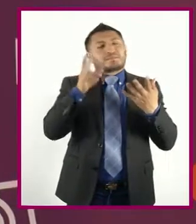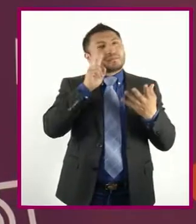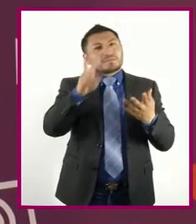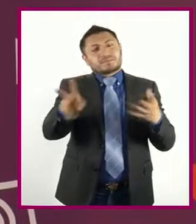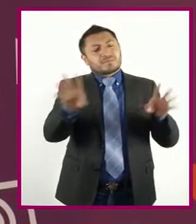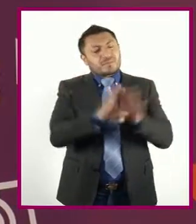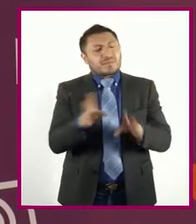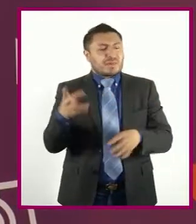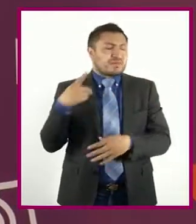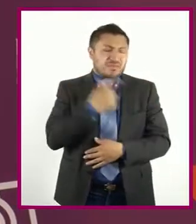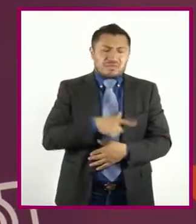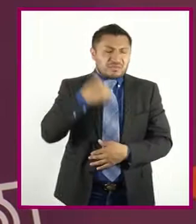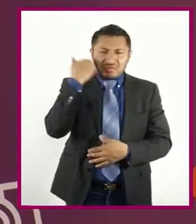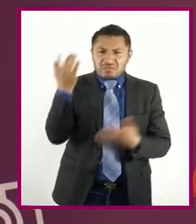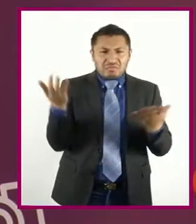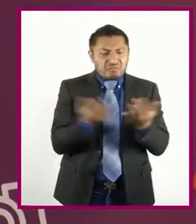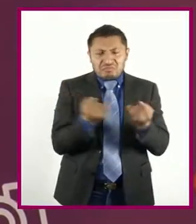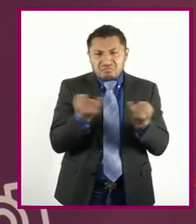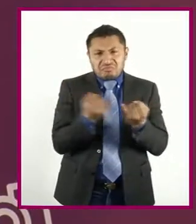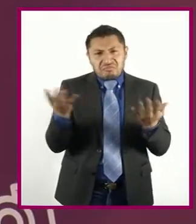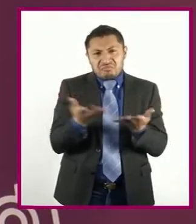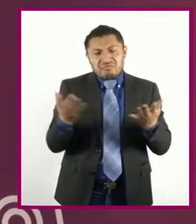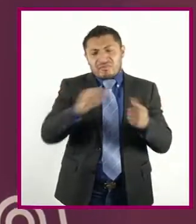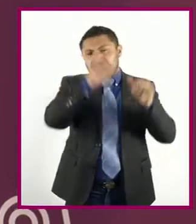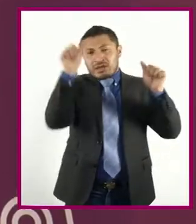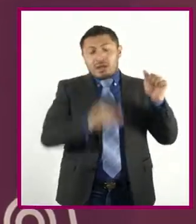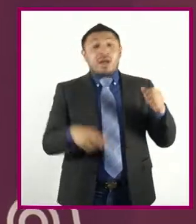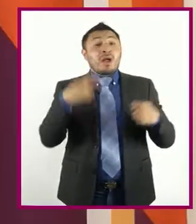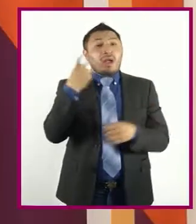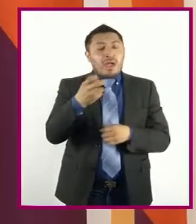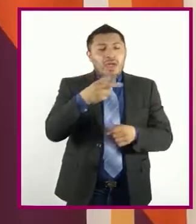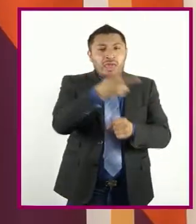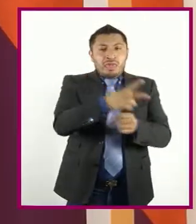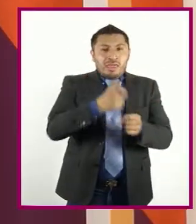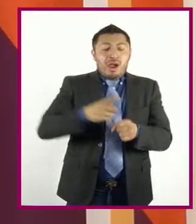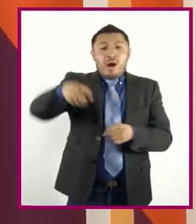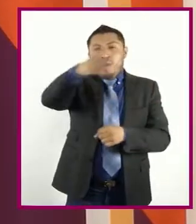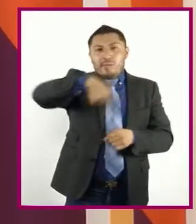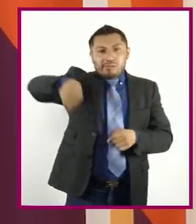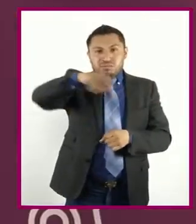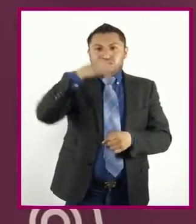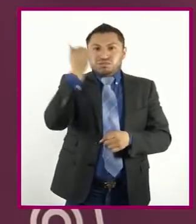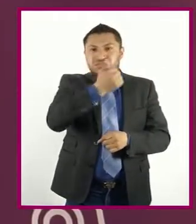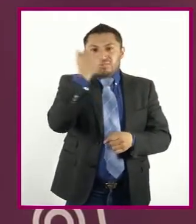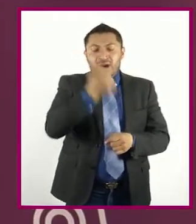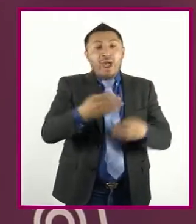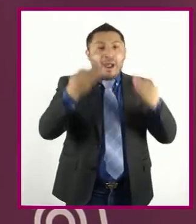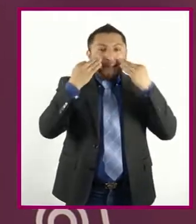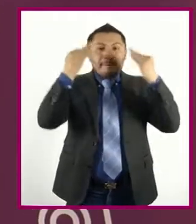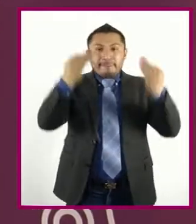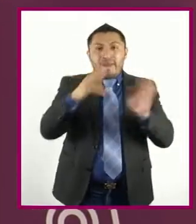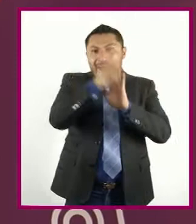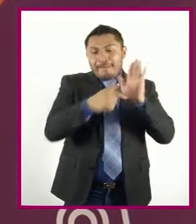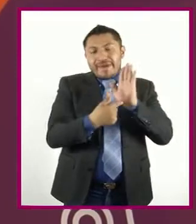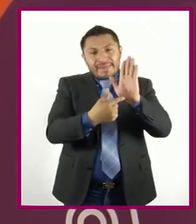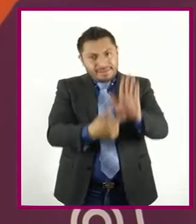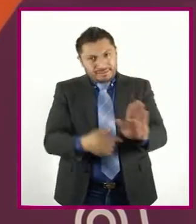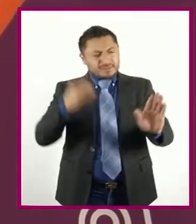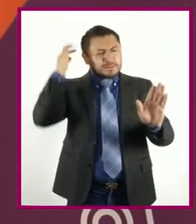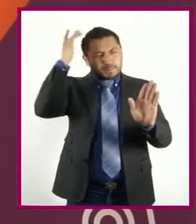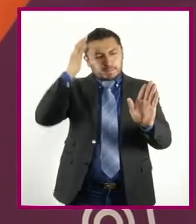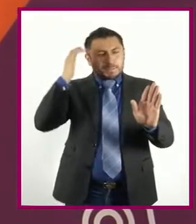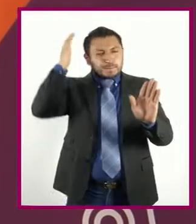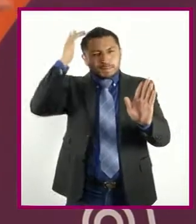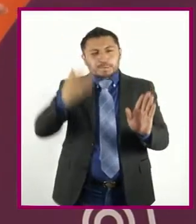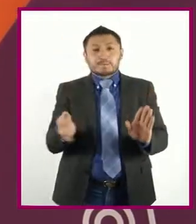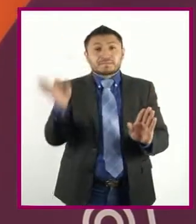Por ello Invitamos A toda nuestra Comunidad Estudiantil A que observe El siguiente video Y reflexione